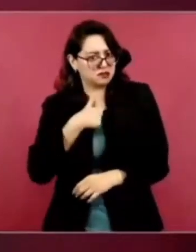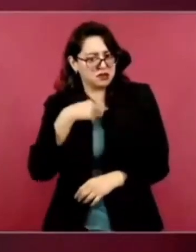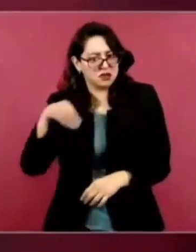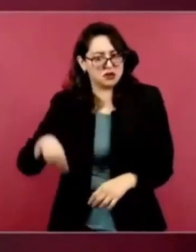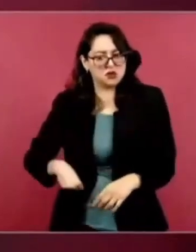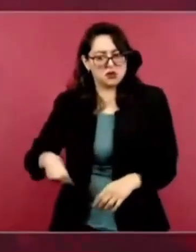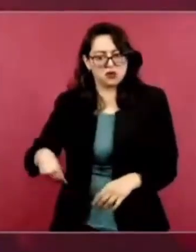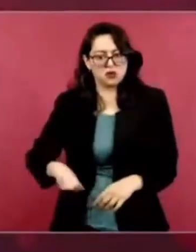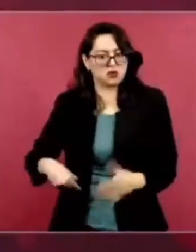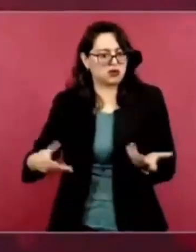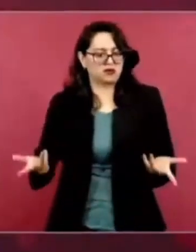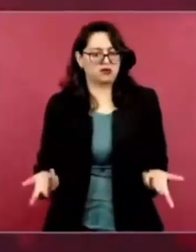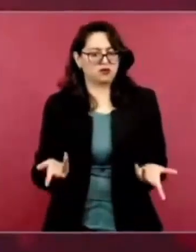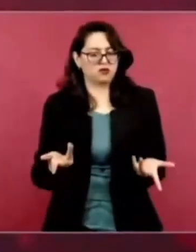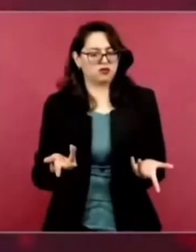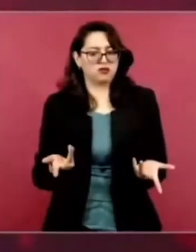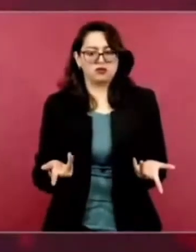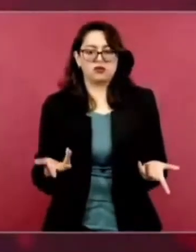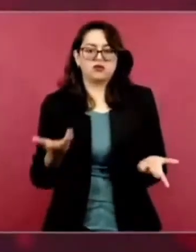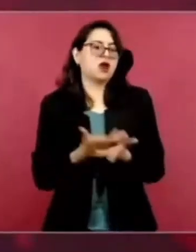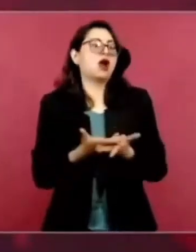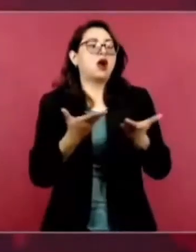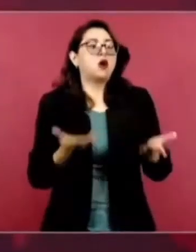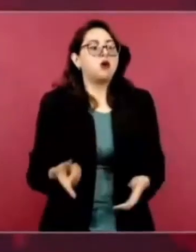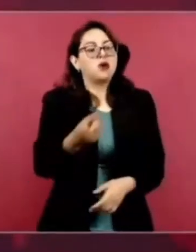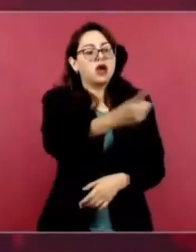A Claudio X. González, hijo,